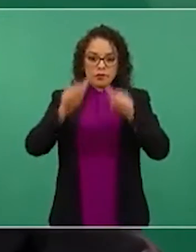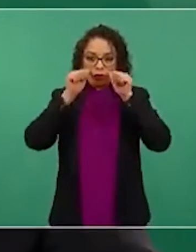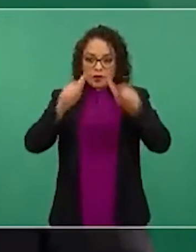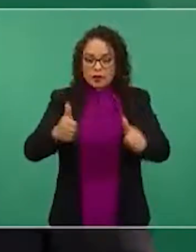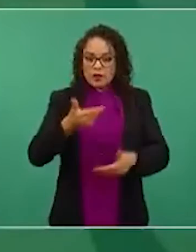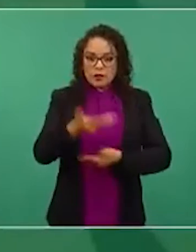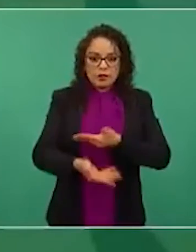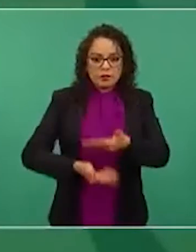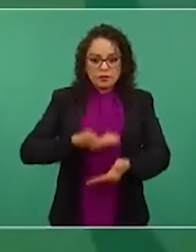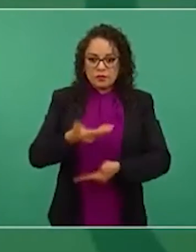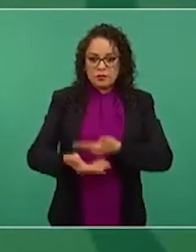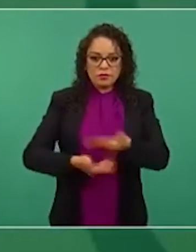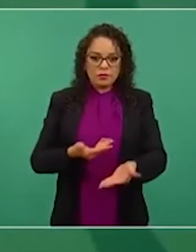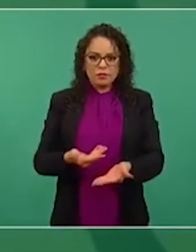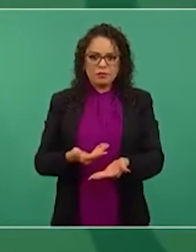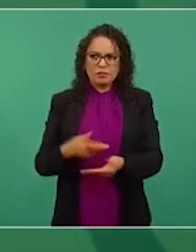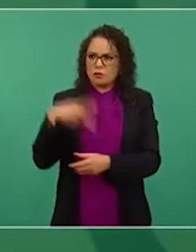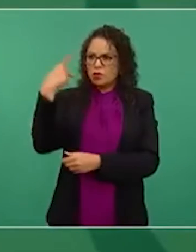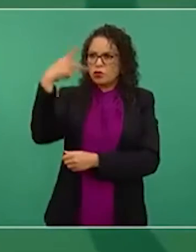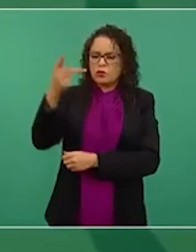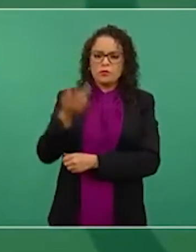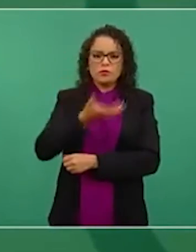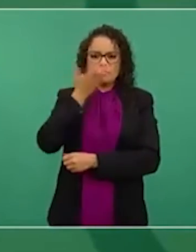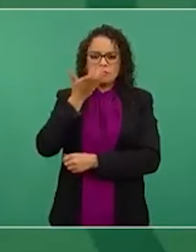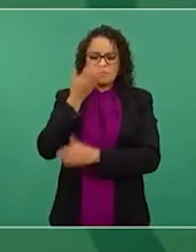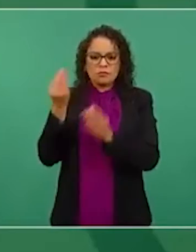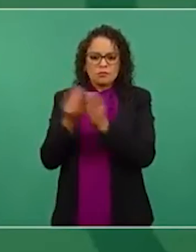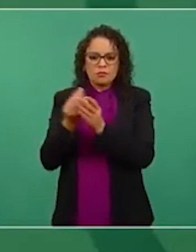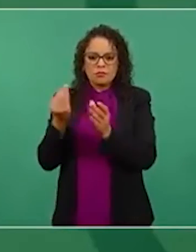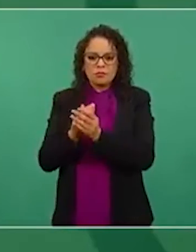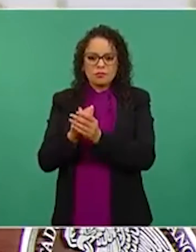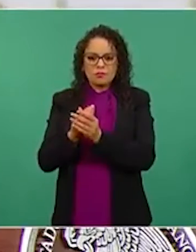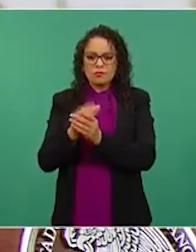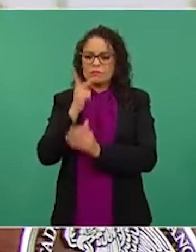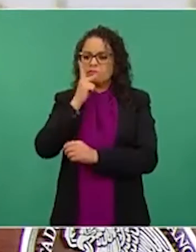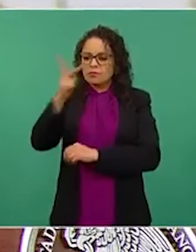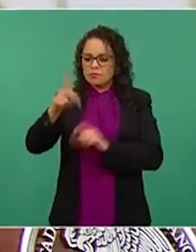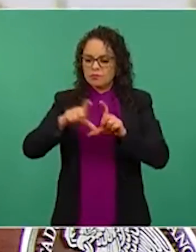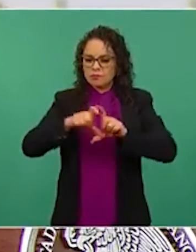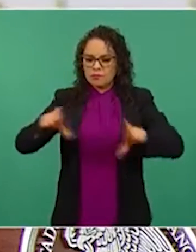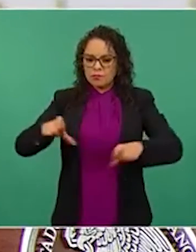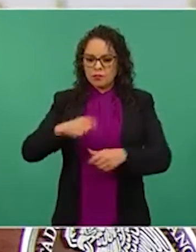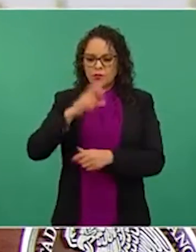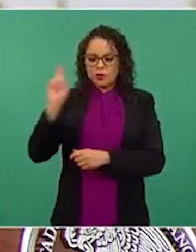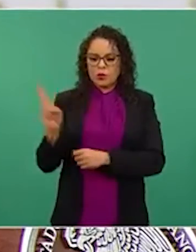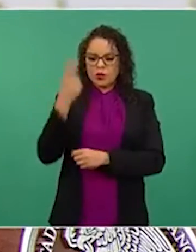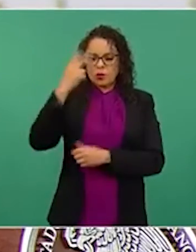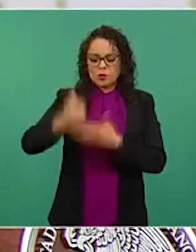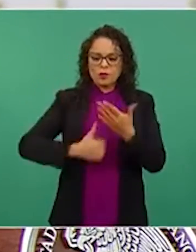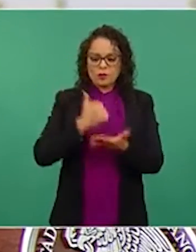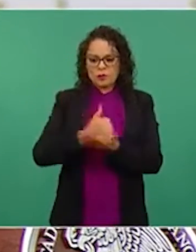lema de la Universidad de la Ciudad de México, que la